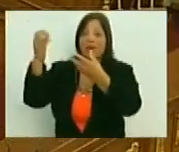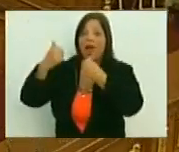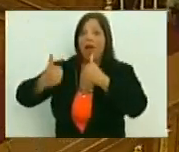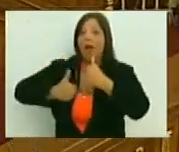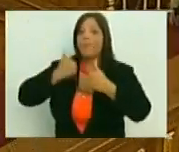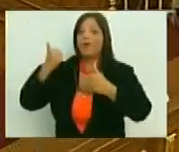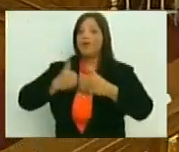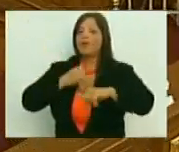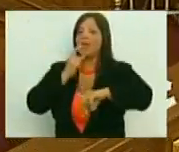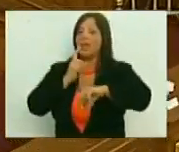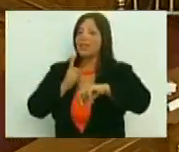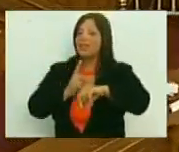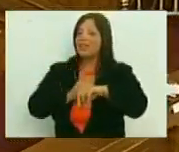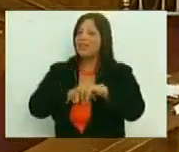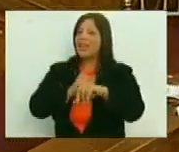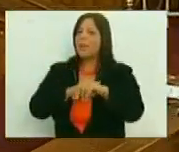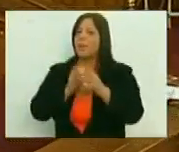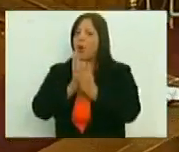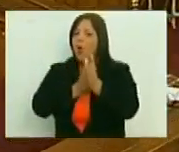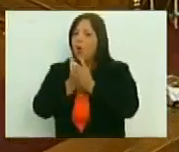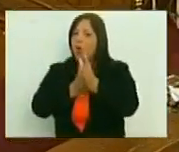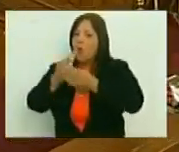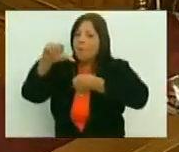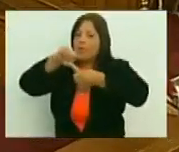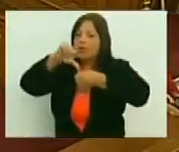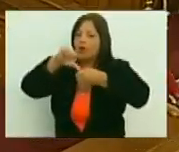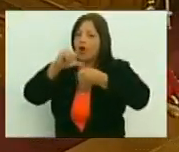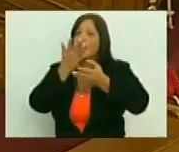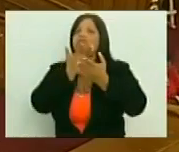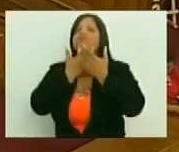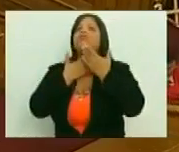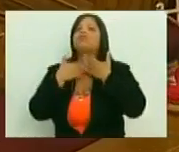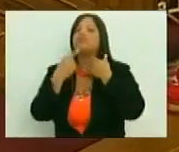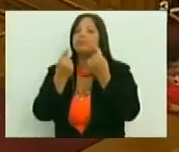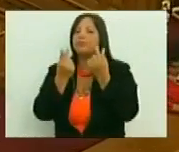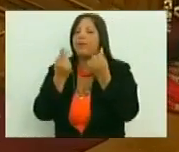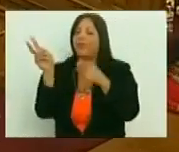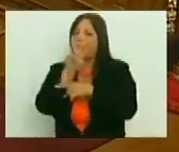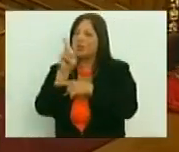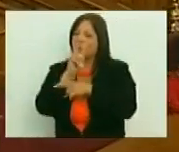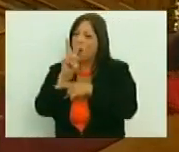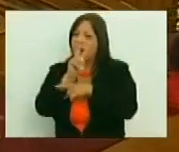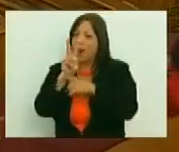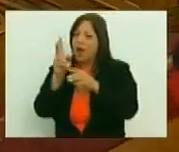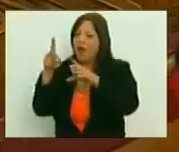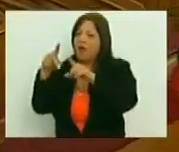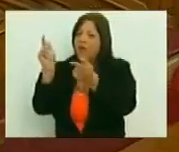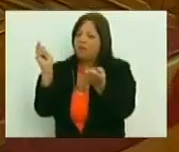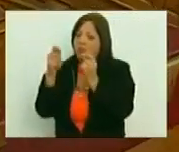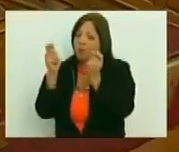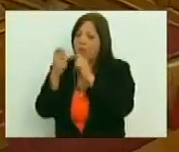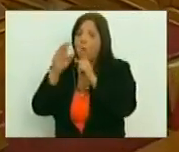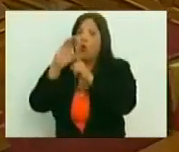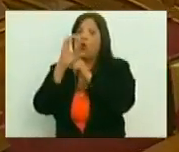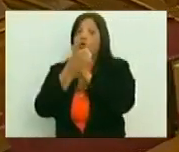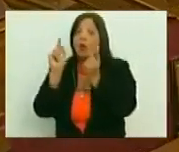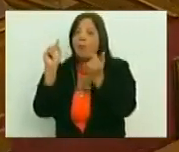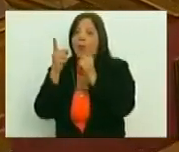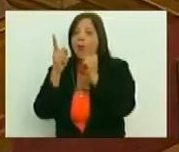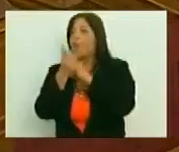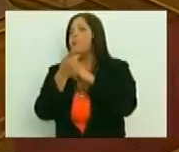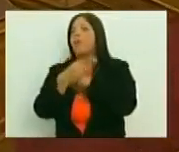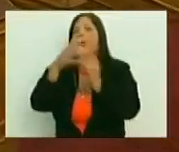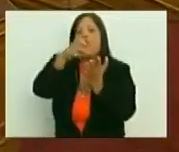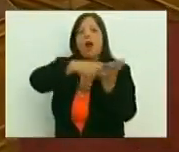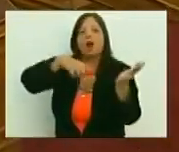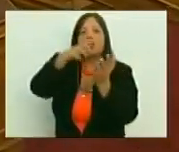aprovechando el carácter, de mina petrolera, de Venezuela, fueron exterminando, la cultura conuquera, de